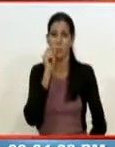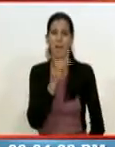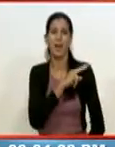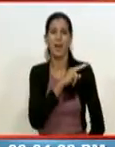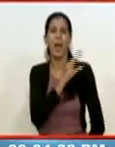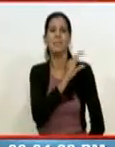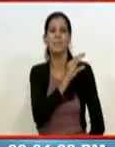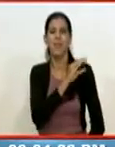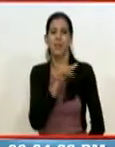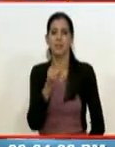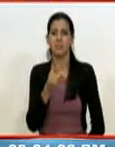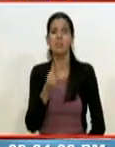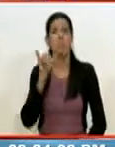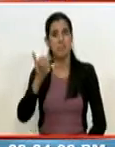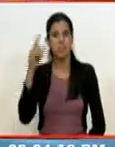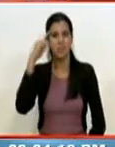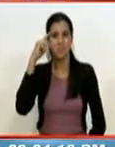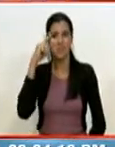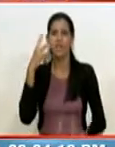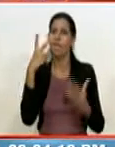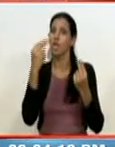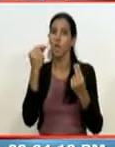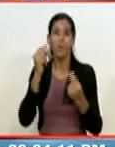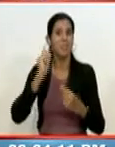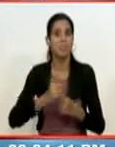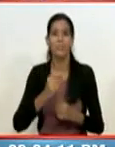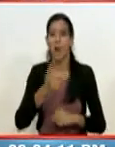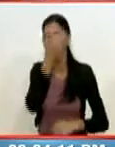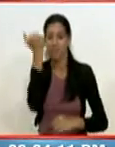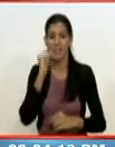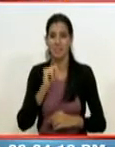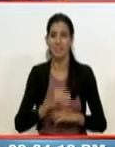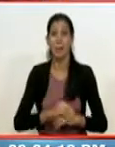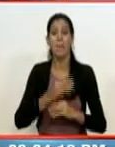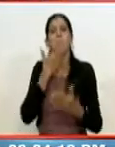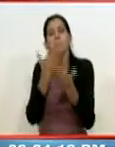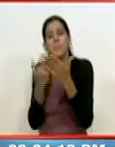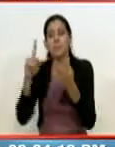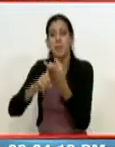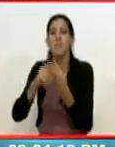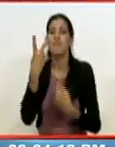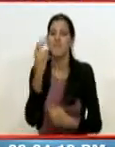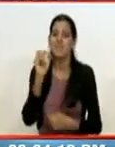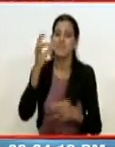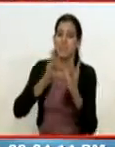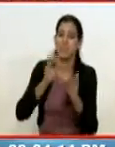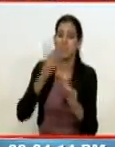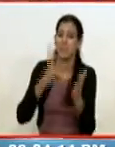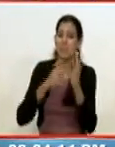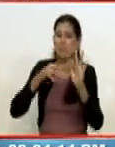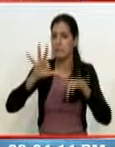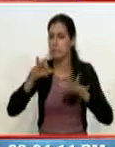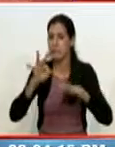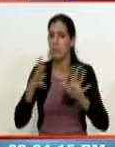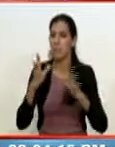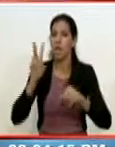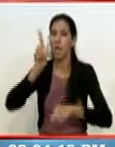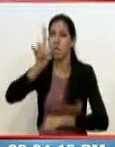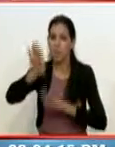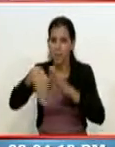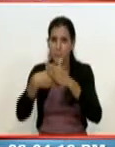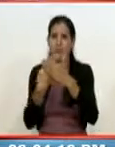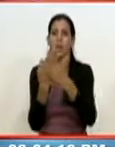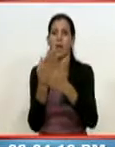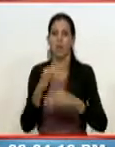decidió que de ese día no debía pasar. Era 20 de septiembre de 2013, aproximadamente a las dos de la madrugada.